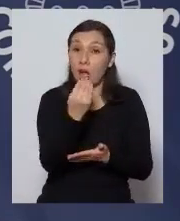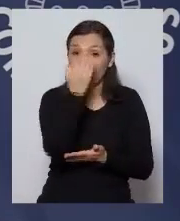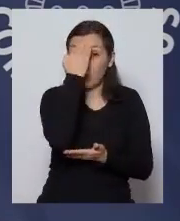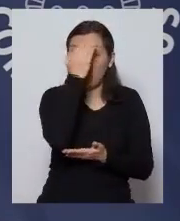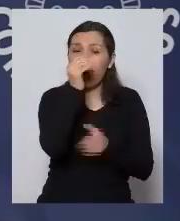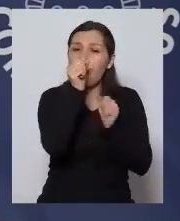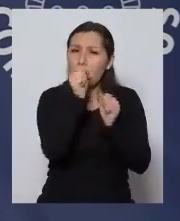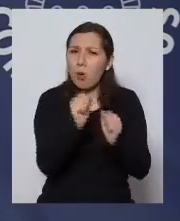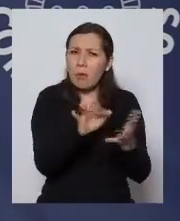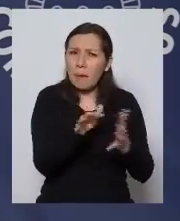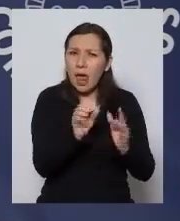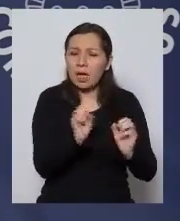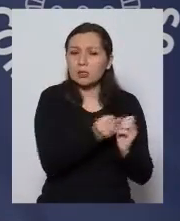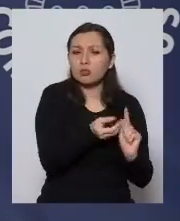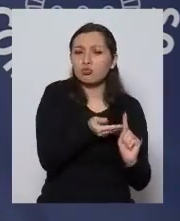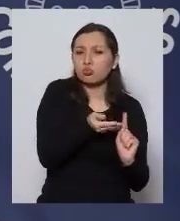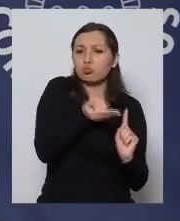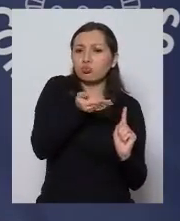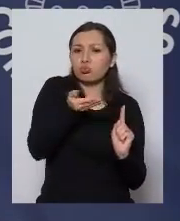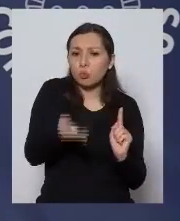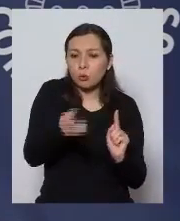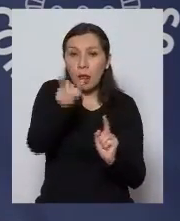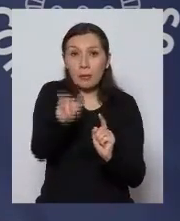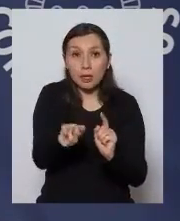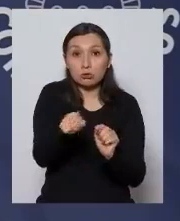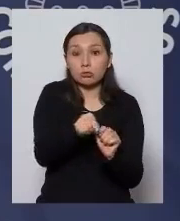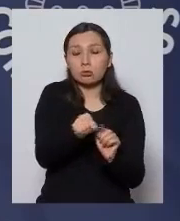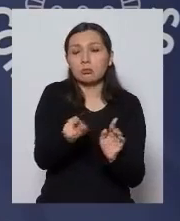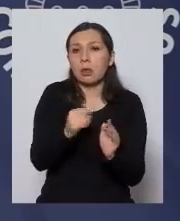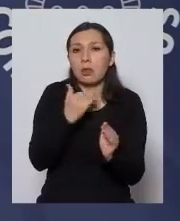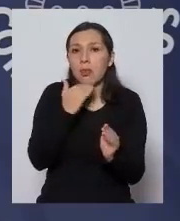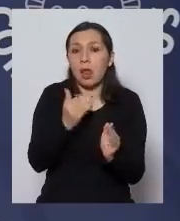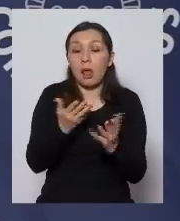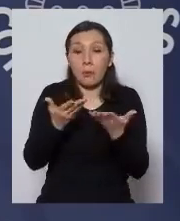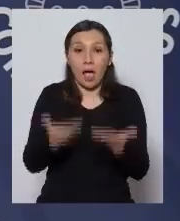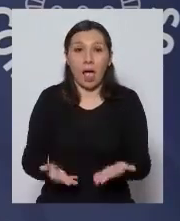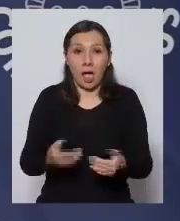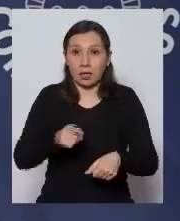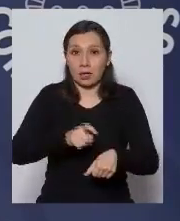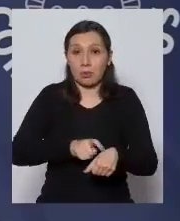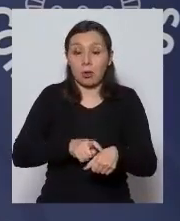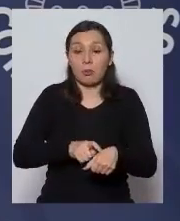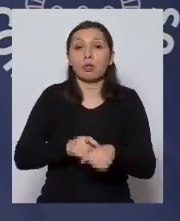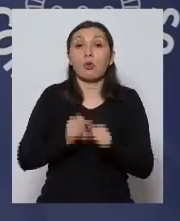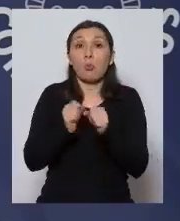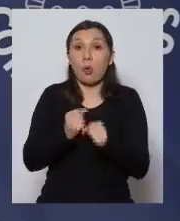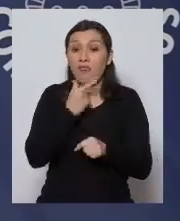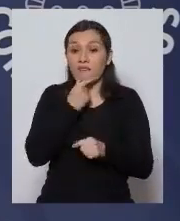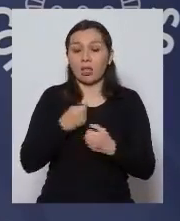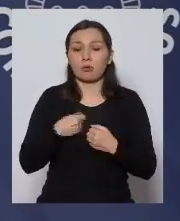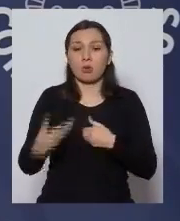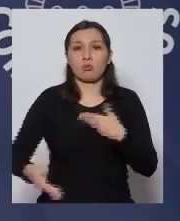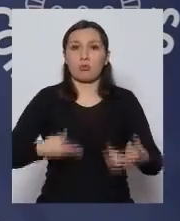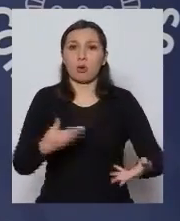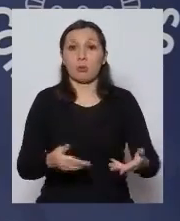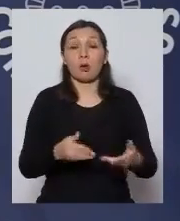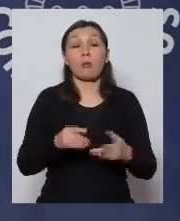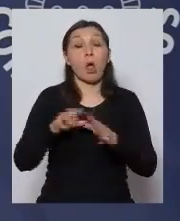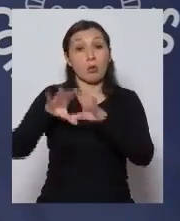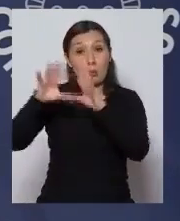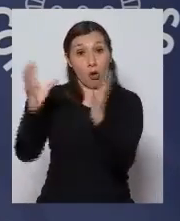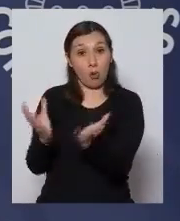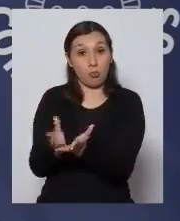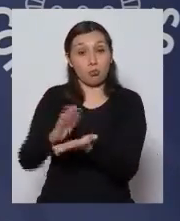posible contagiosidad de las personas independientes que en este momento la Organización Mundial de la Salud